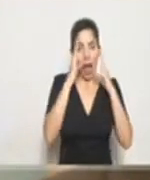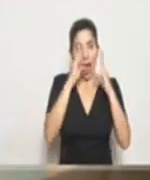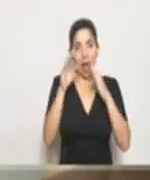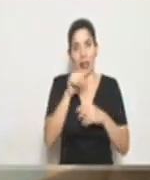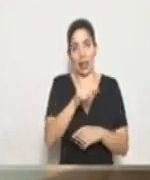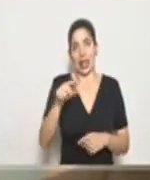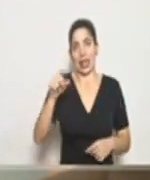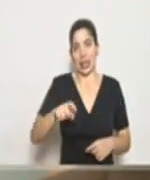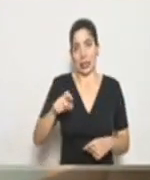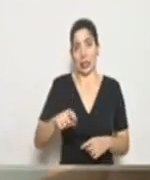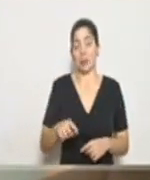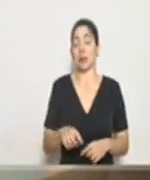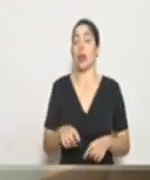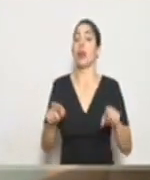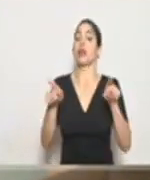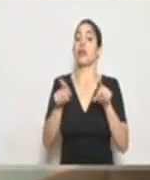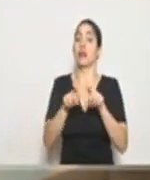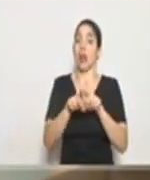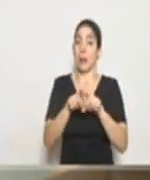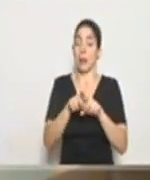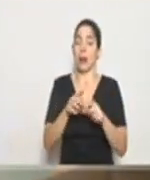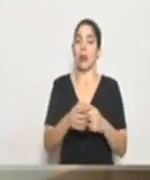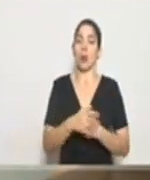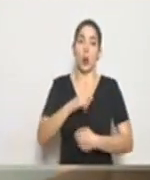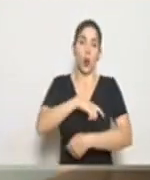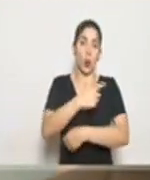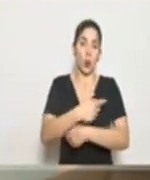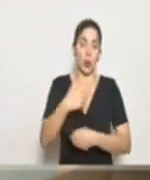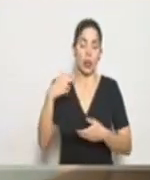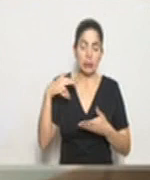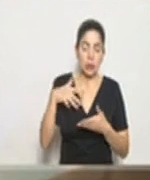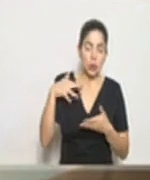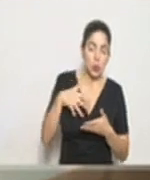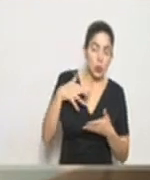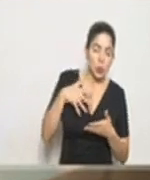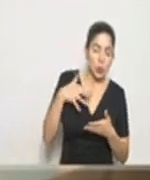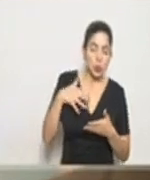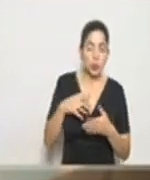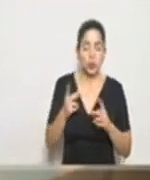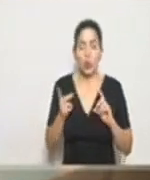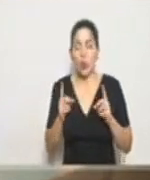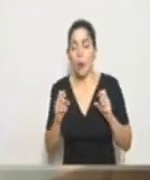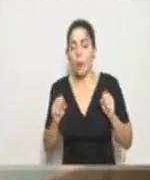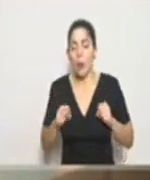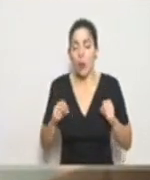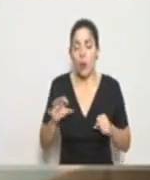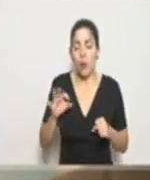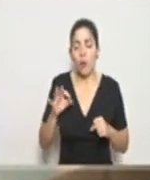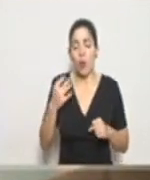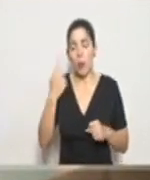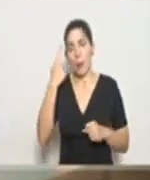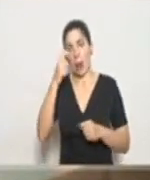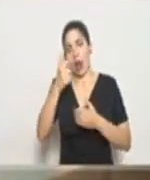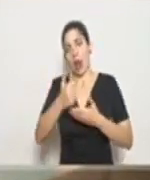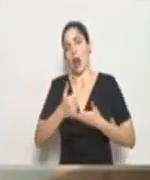Junta está estudiando diferentes o posibles formas que podamos ayudar,